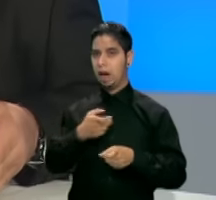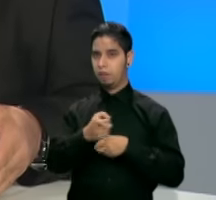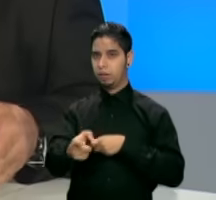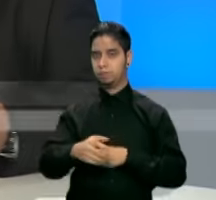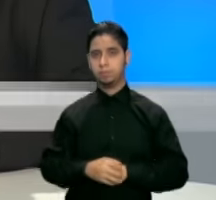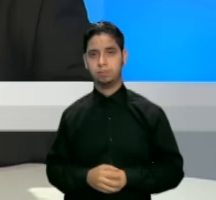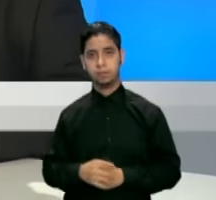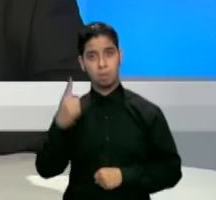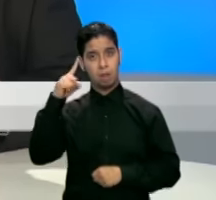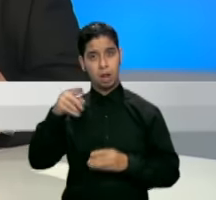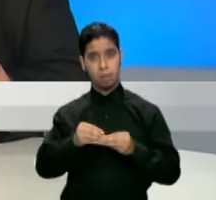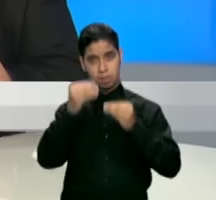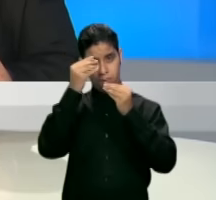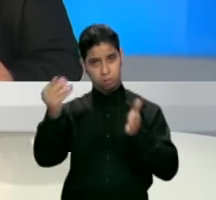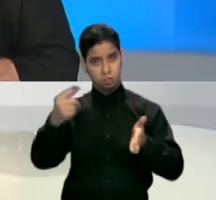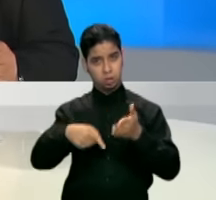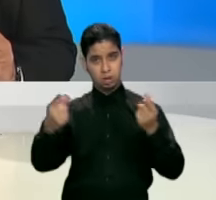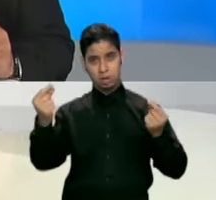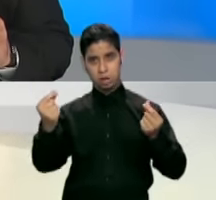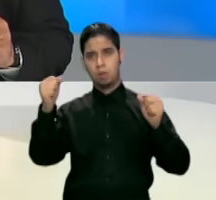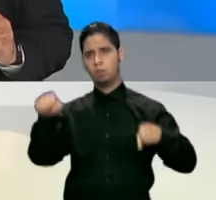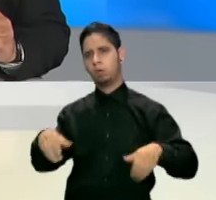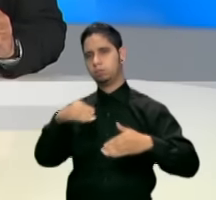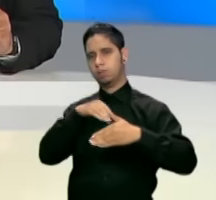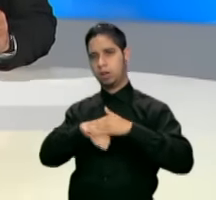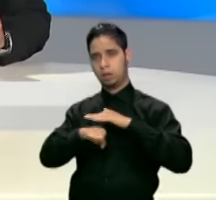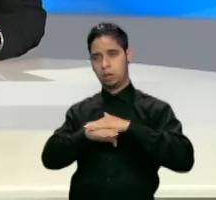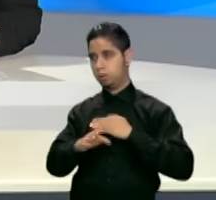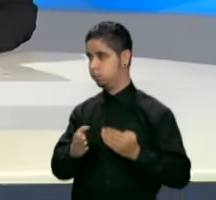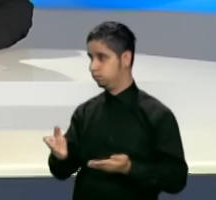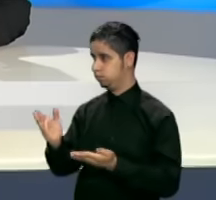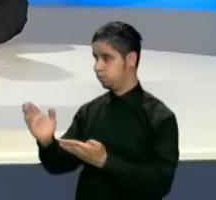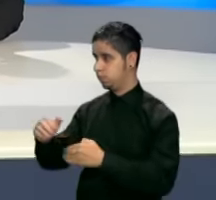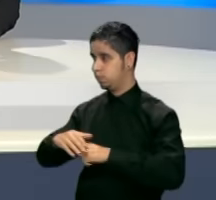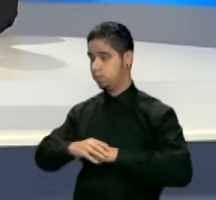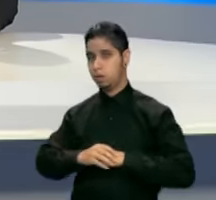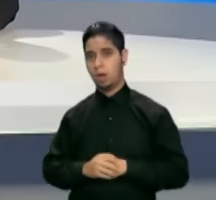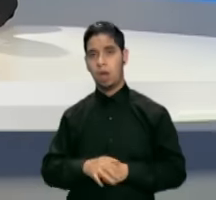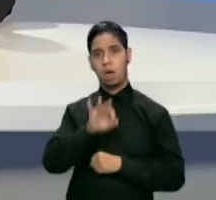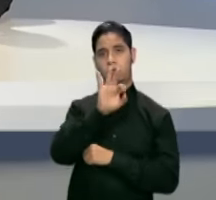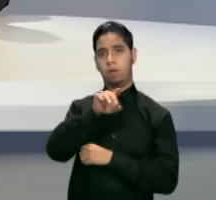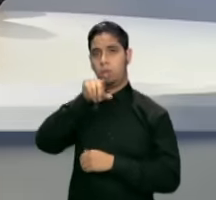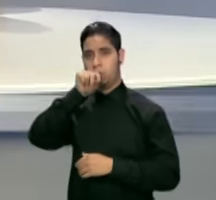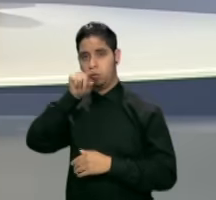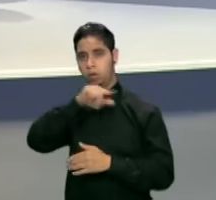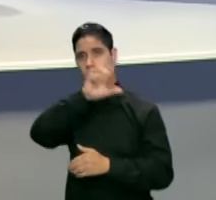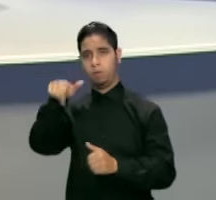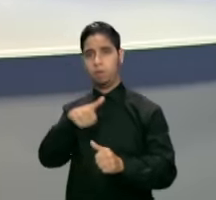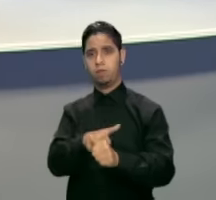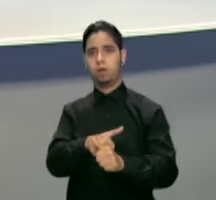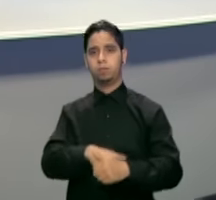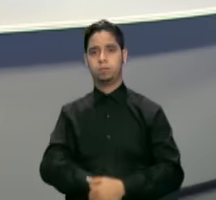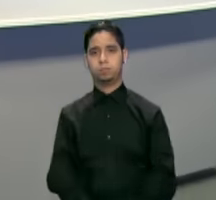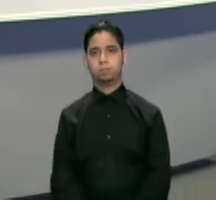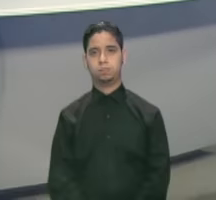Para ver estas y otras noticias, visita nuestra página noticias247.pr y síganos en nuestras redes en Facebook y Twitter.